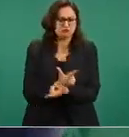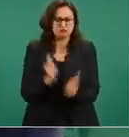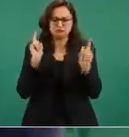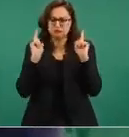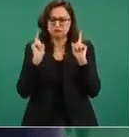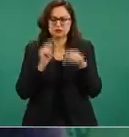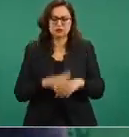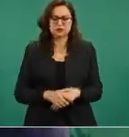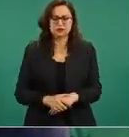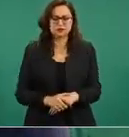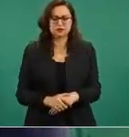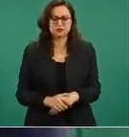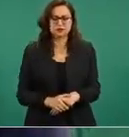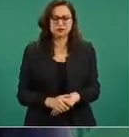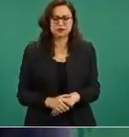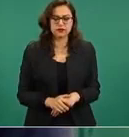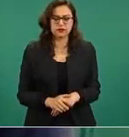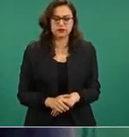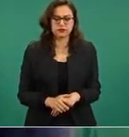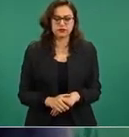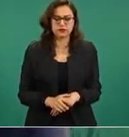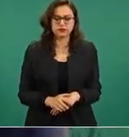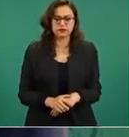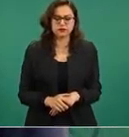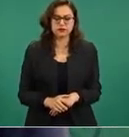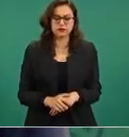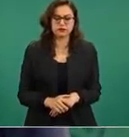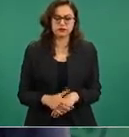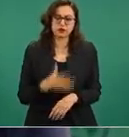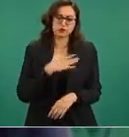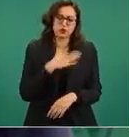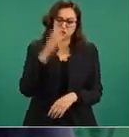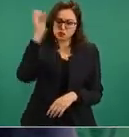eso es lo que puedo comentar.